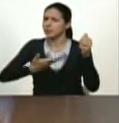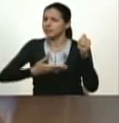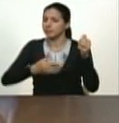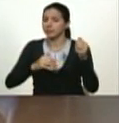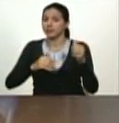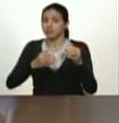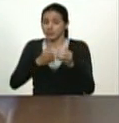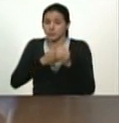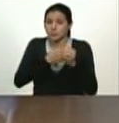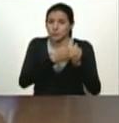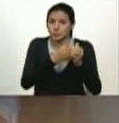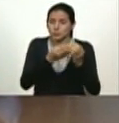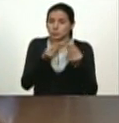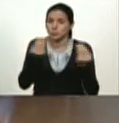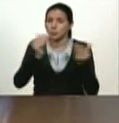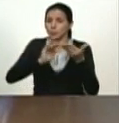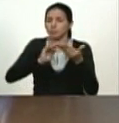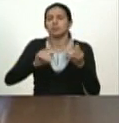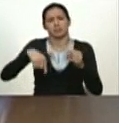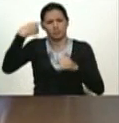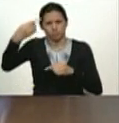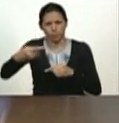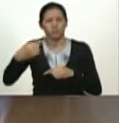como así lo explicaré en los próximos días,